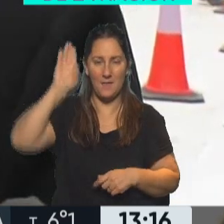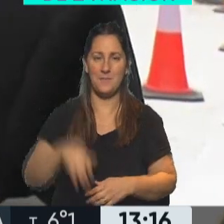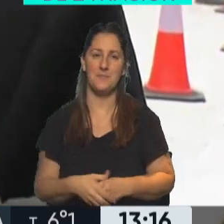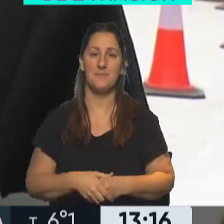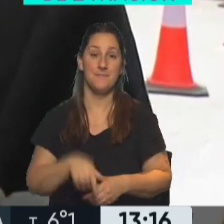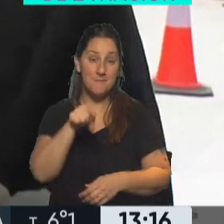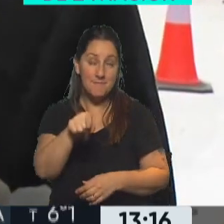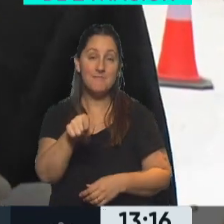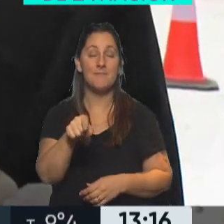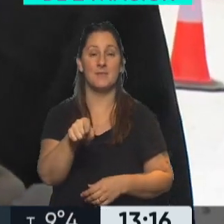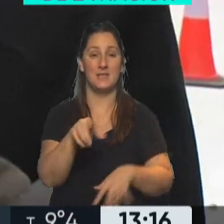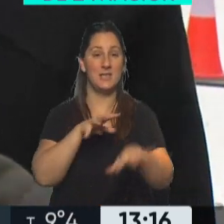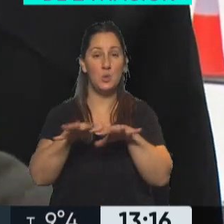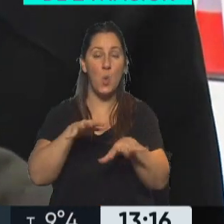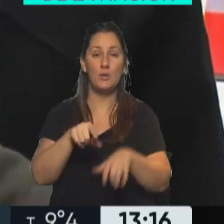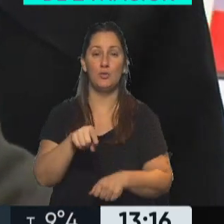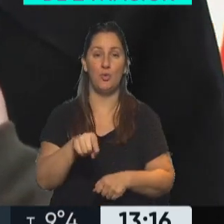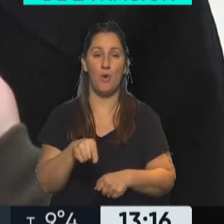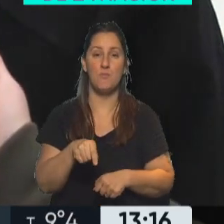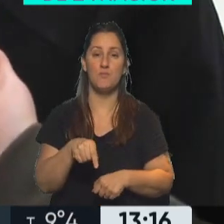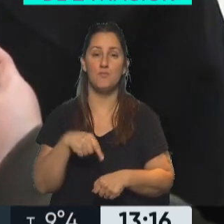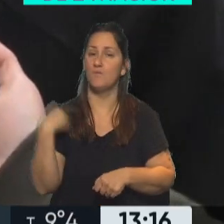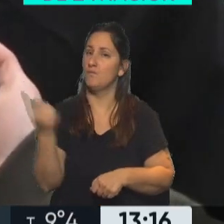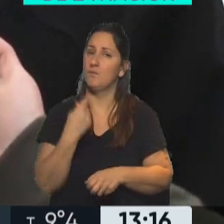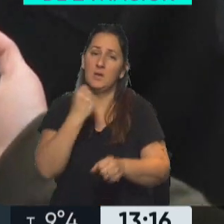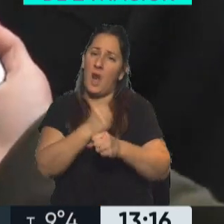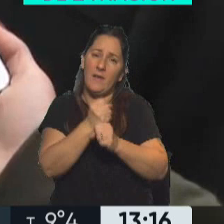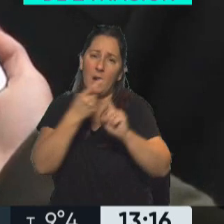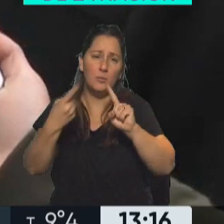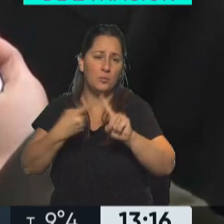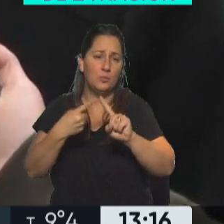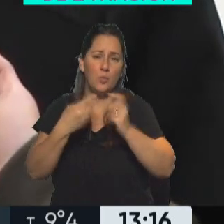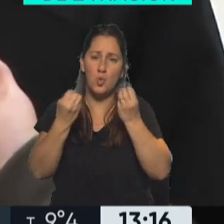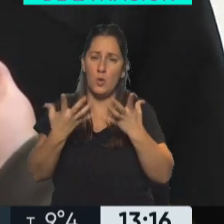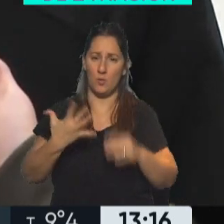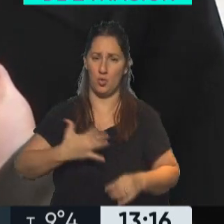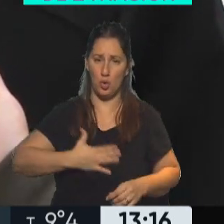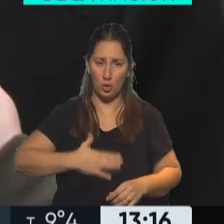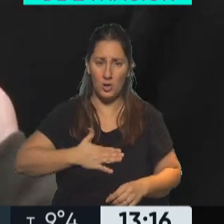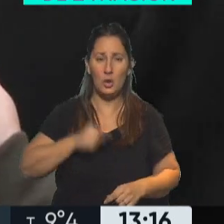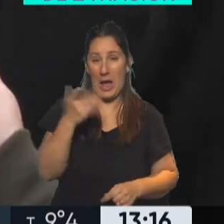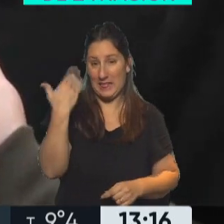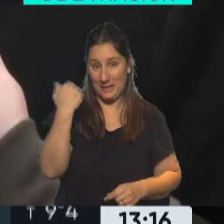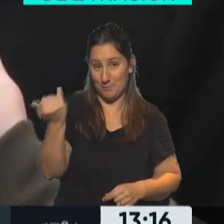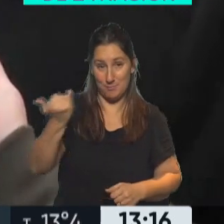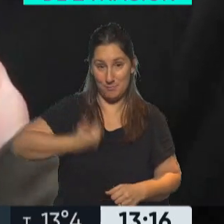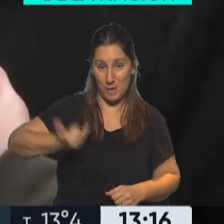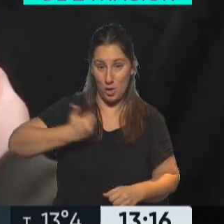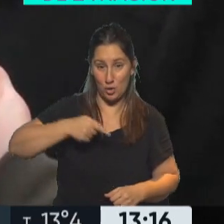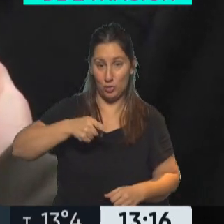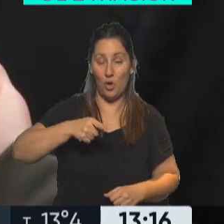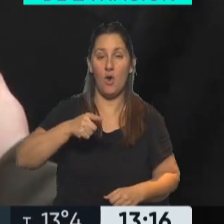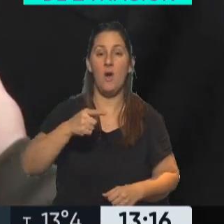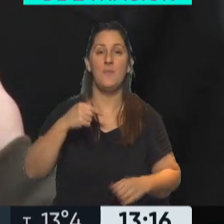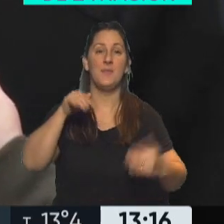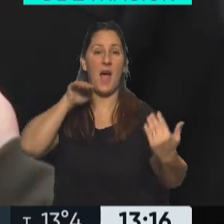definitivamente nos trabajamos muy bien con él. Y nos pone muy contentos. Me contaba recién que esta avenida,